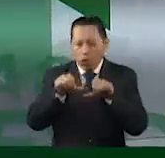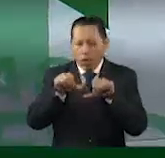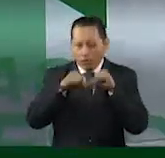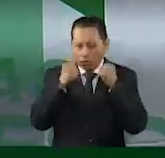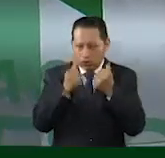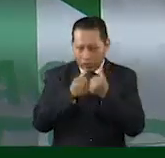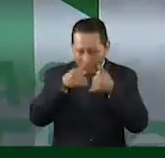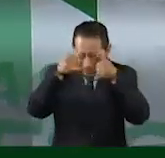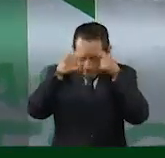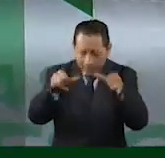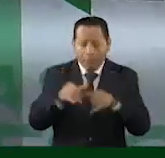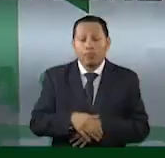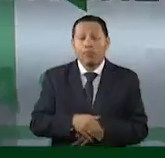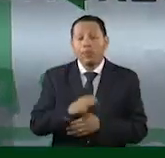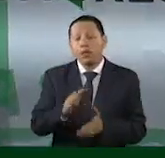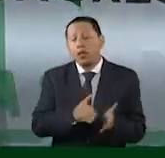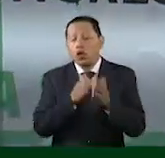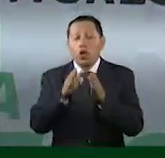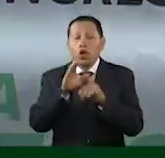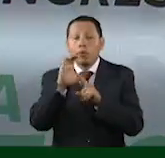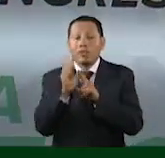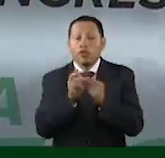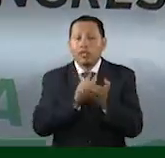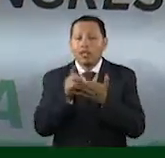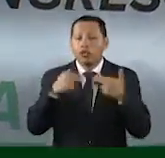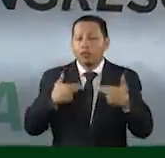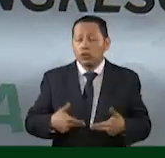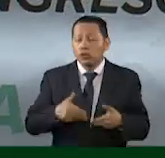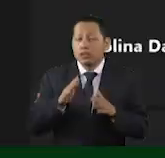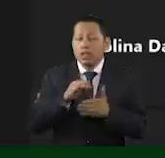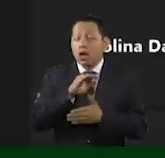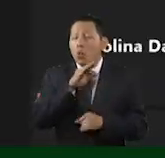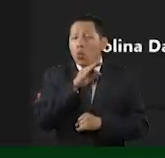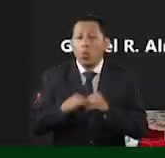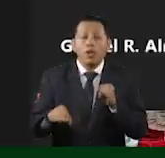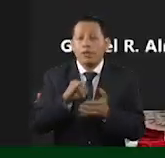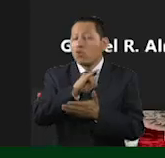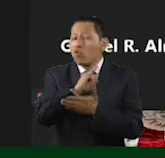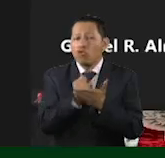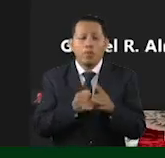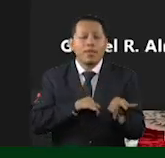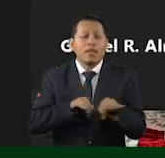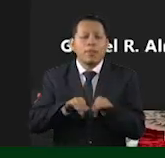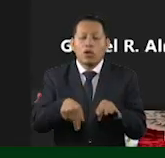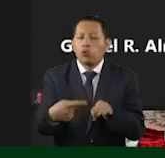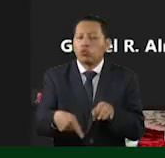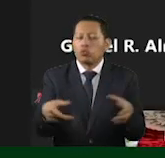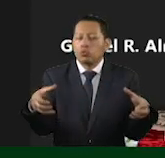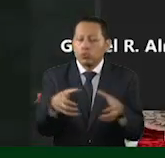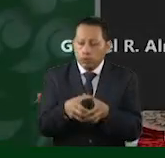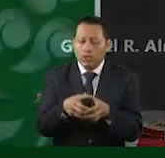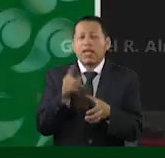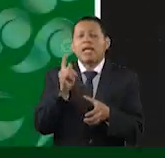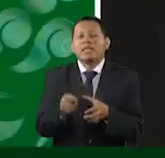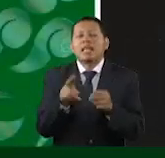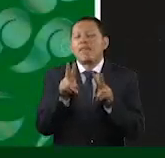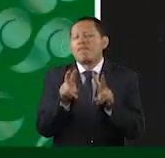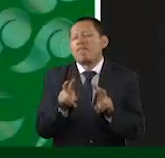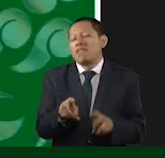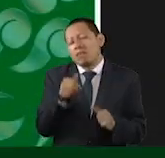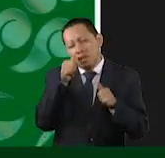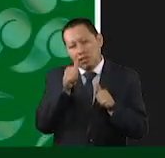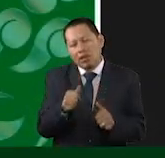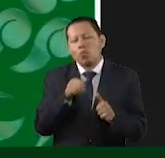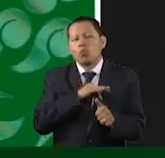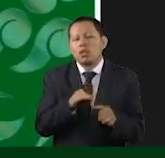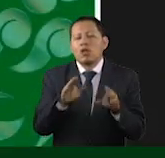En tanto, la Comisión de Derechos Humanos aprobó su último informe de labores de esta legislatura. Entre los asuntos atendidos